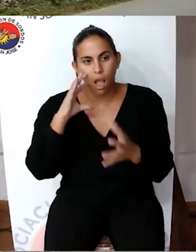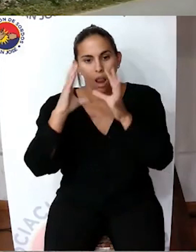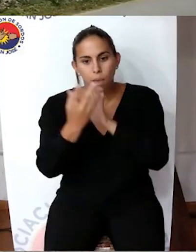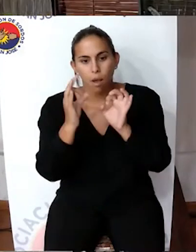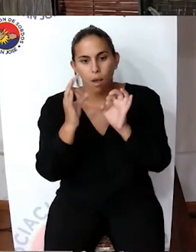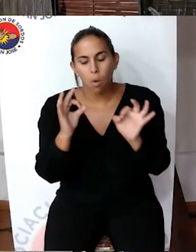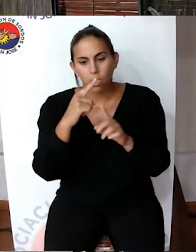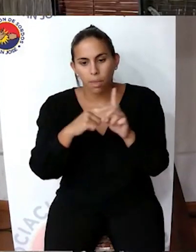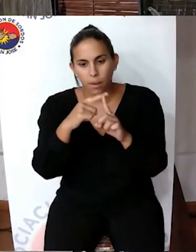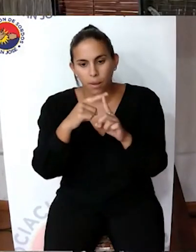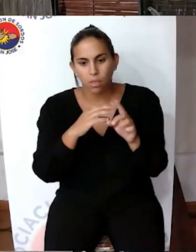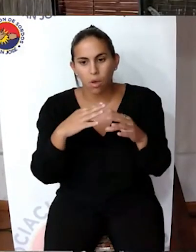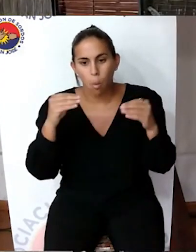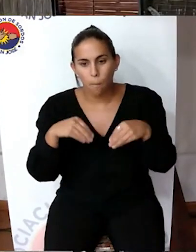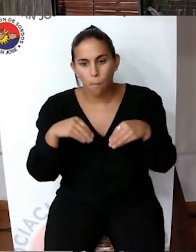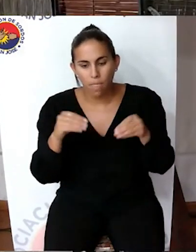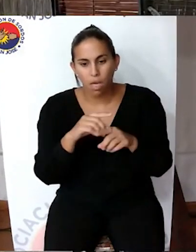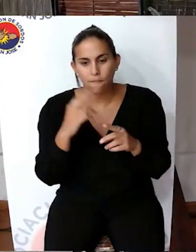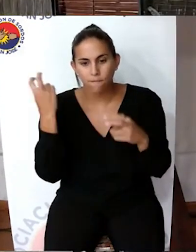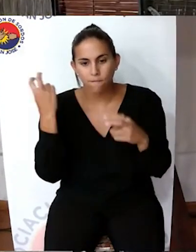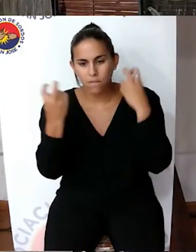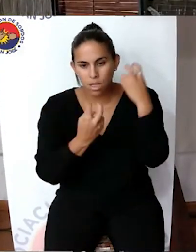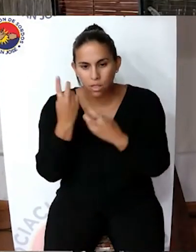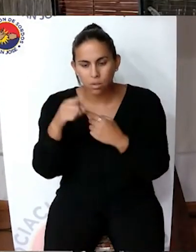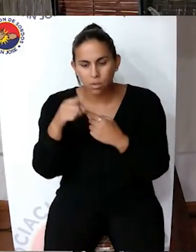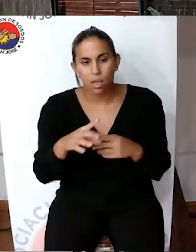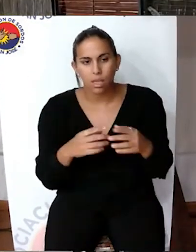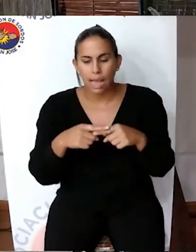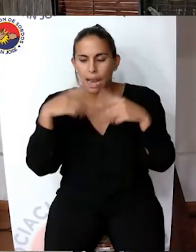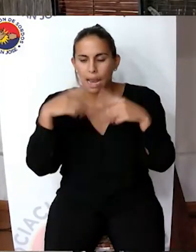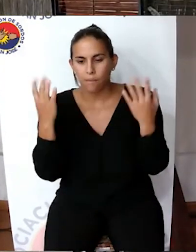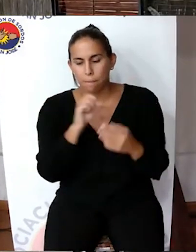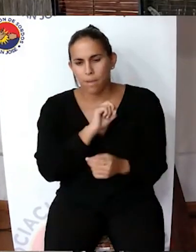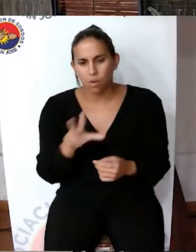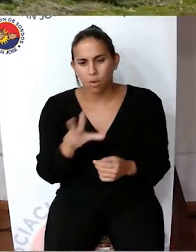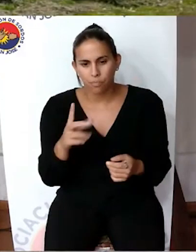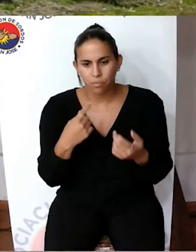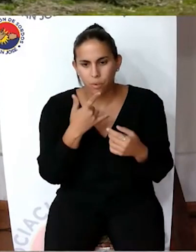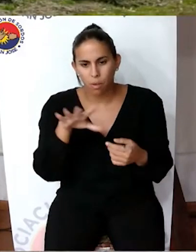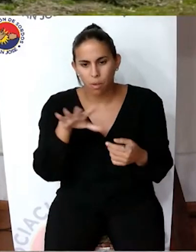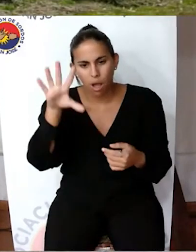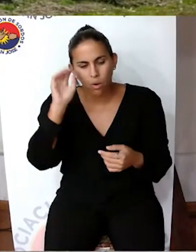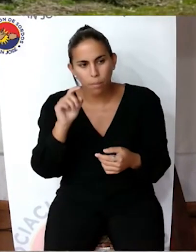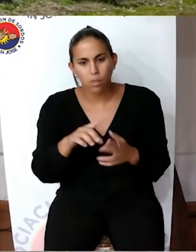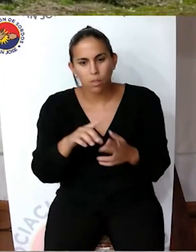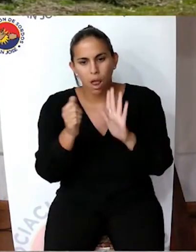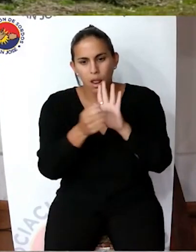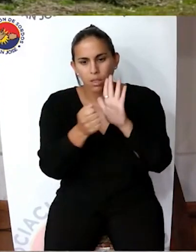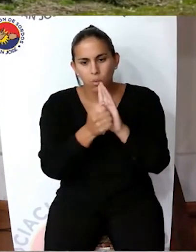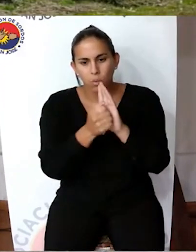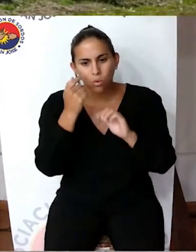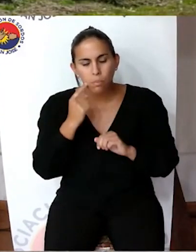como temperatura, humedad y vientos, la situación es más grave aún. Si recordamos lo establecido en el artículo